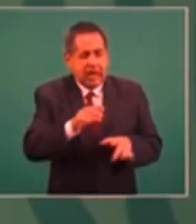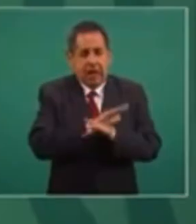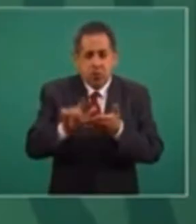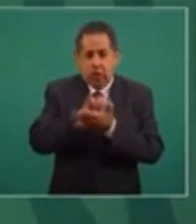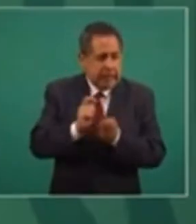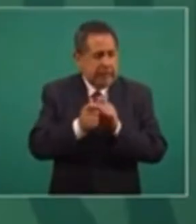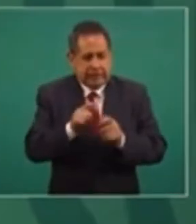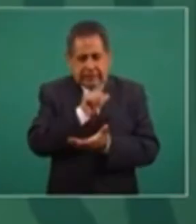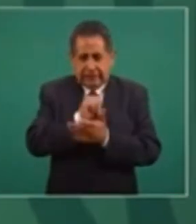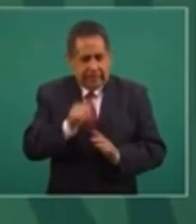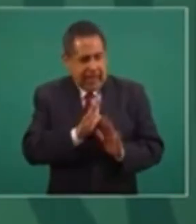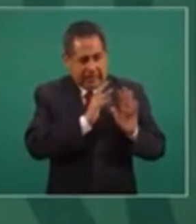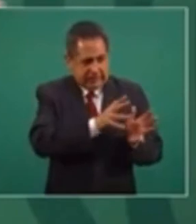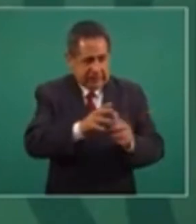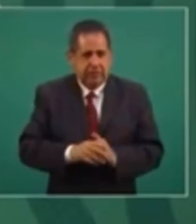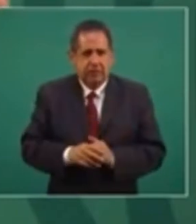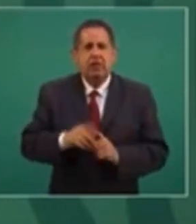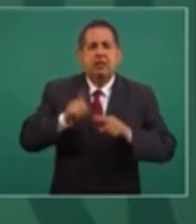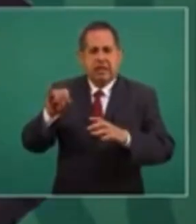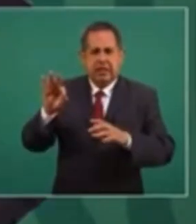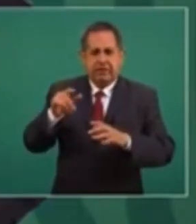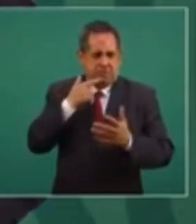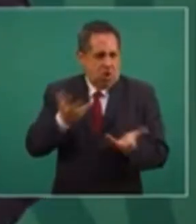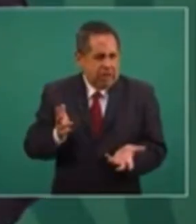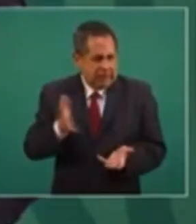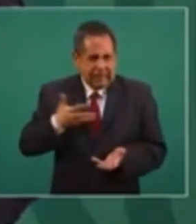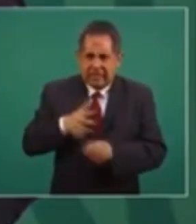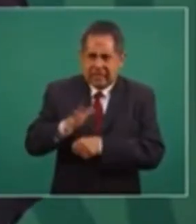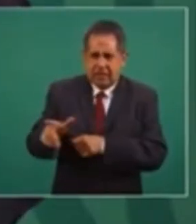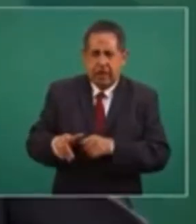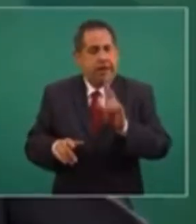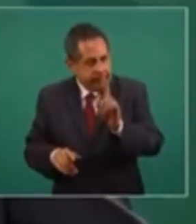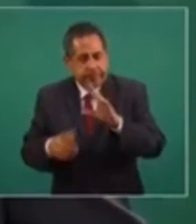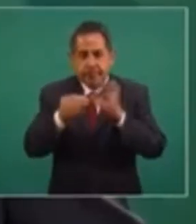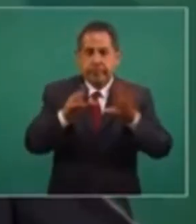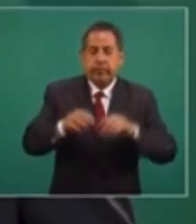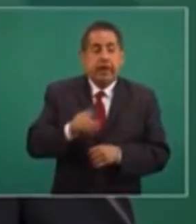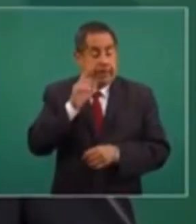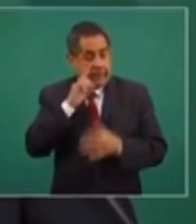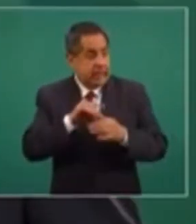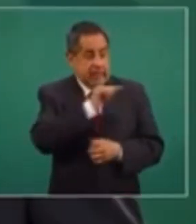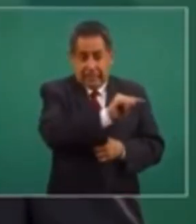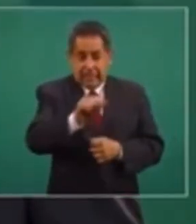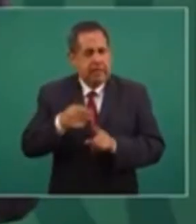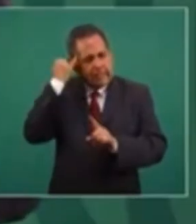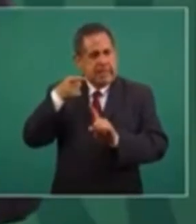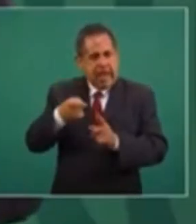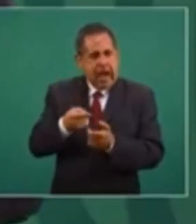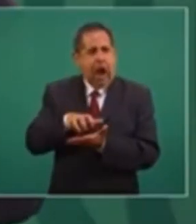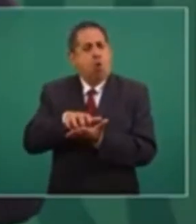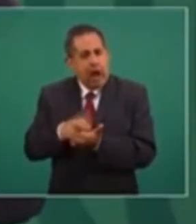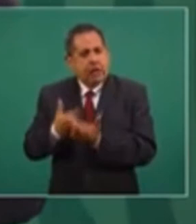legal. Que fueron creados por el Ejecutivo. También aclarando, en ningún caso se va a despedir a trabajadores.